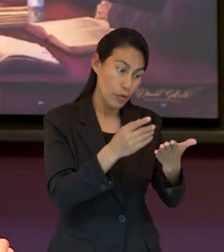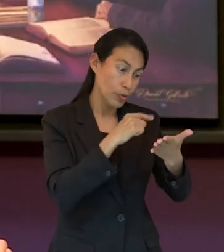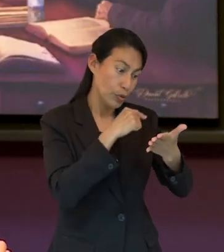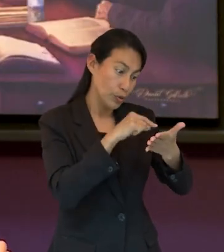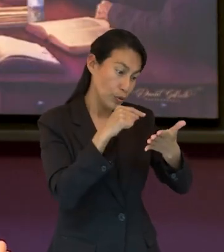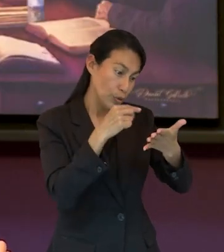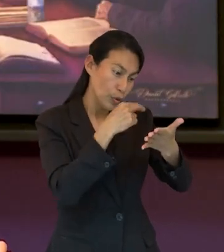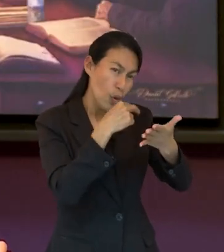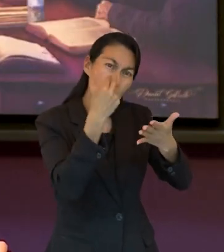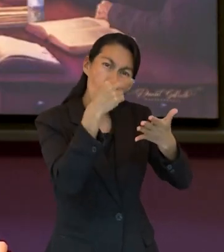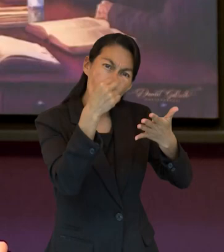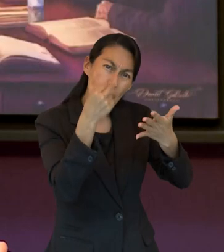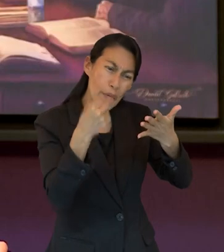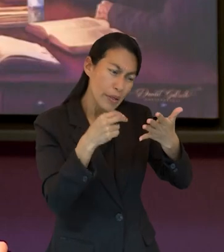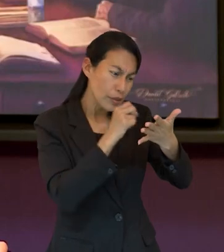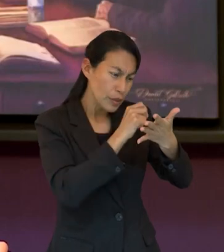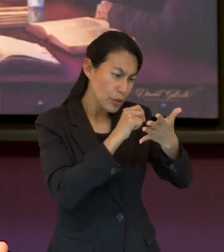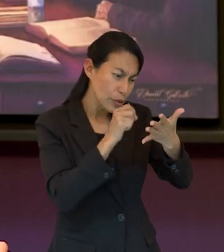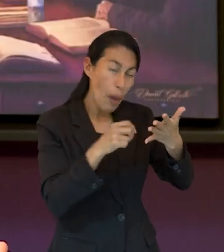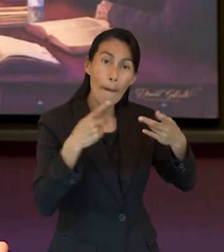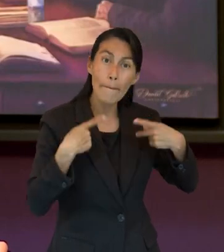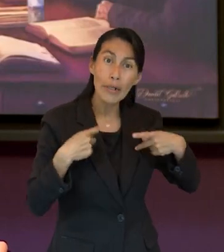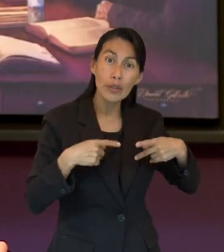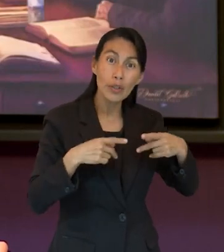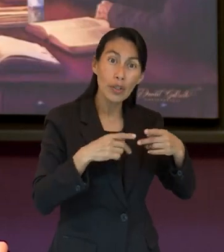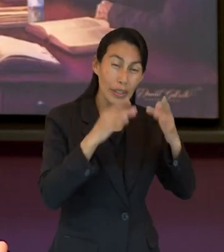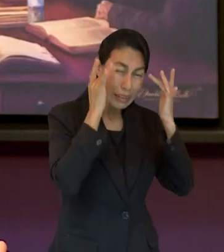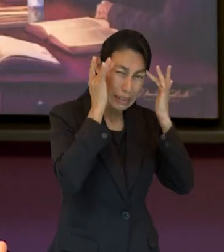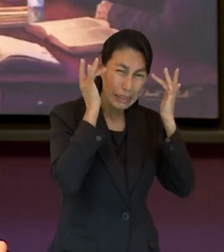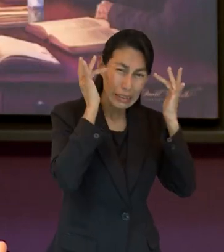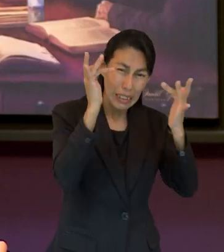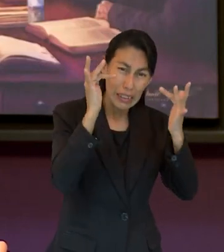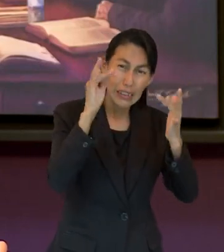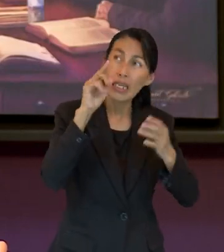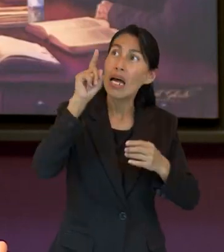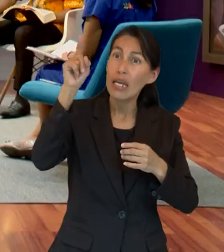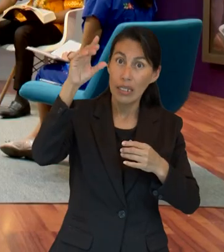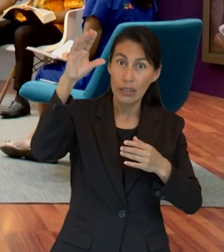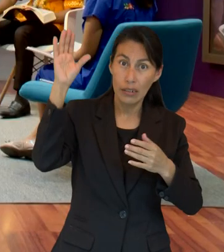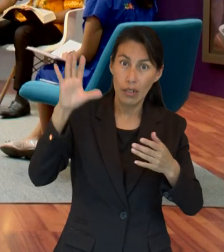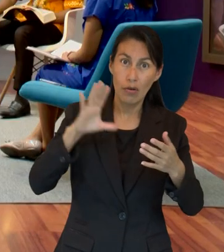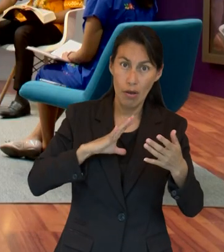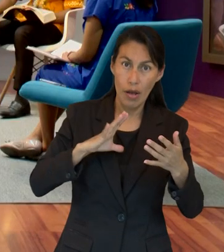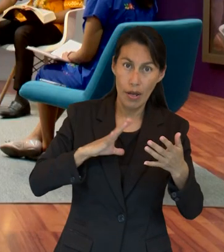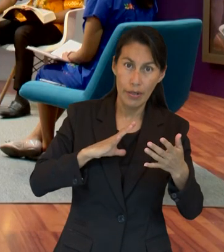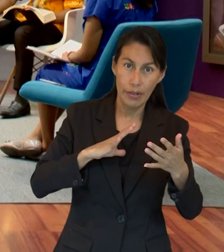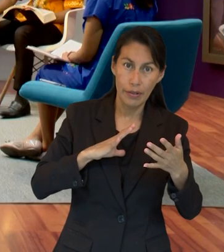Es decir, los libros donde están registrados todos los que son salvos. Así que